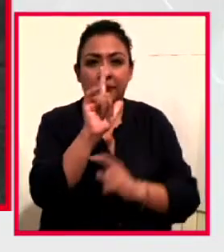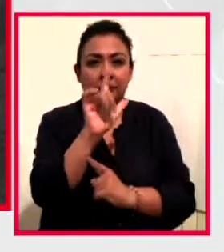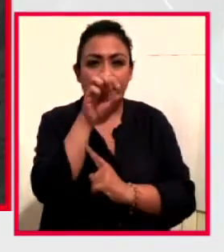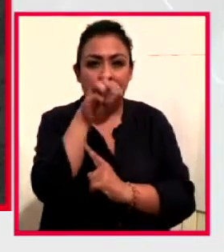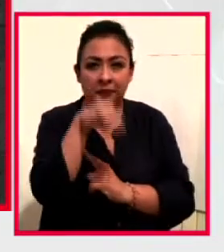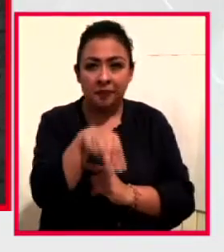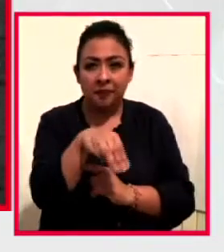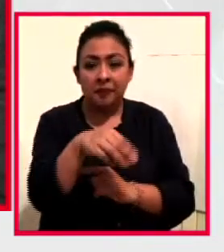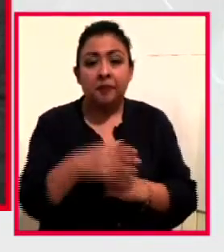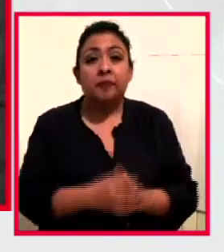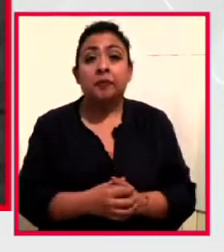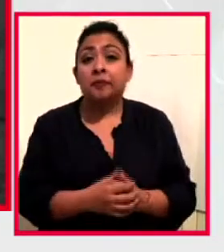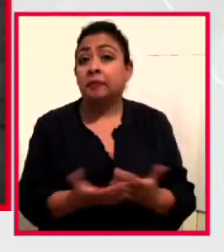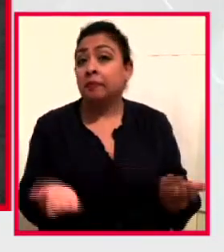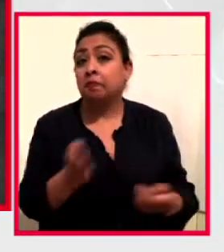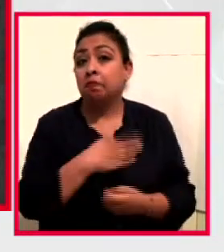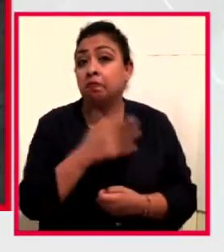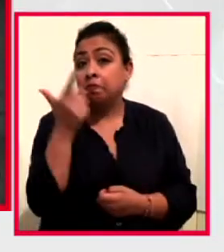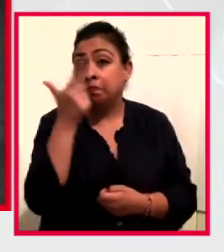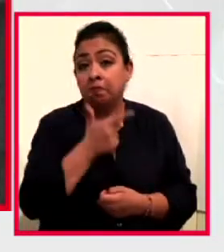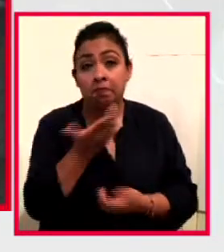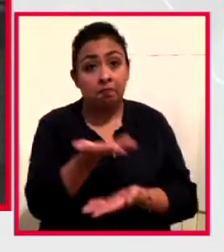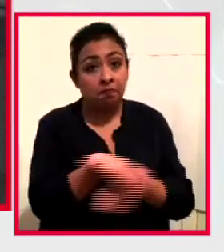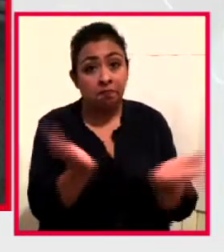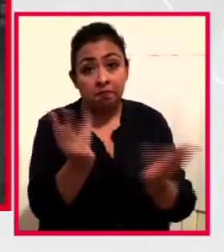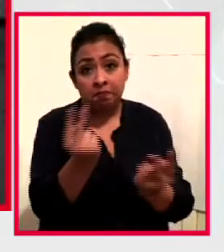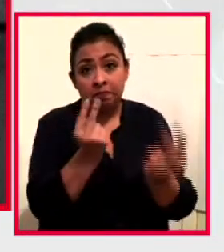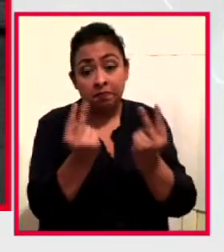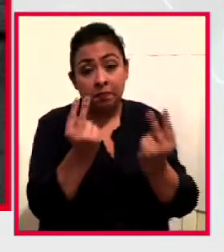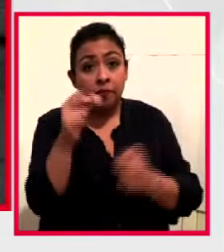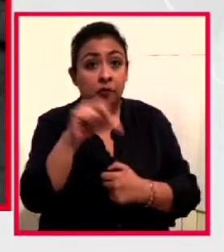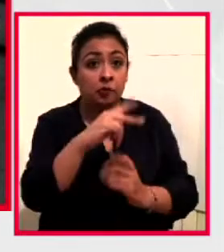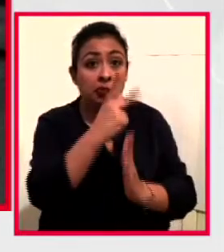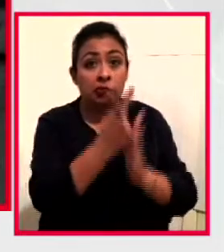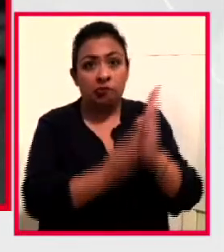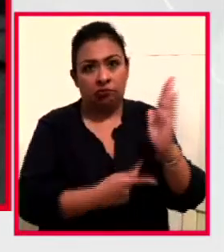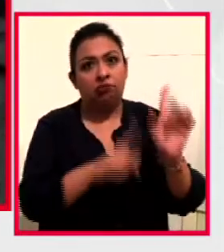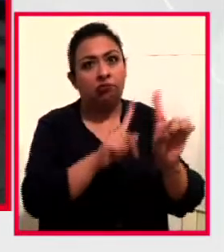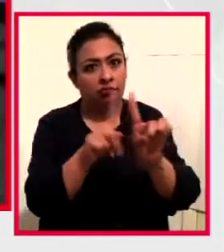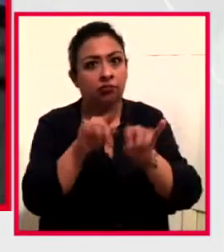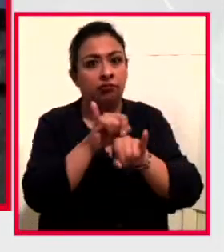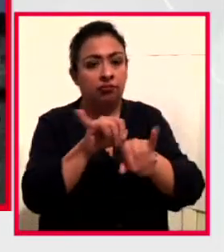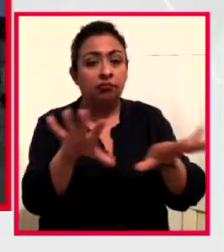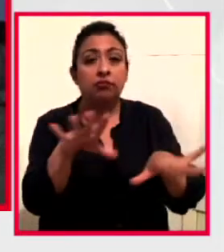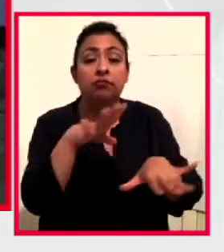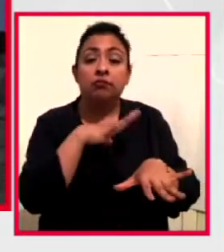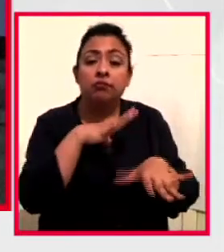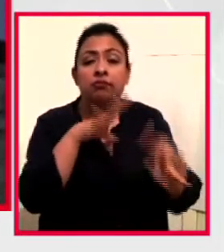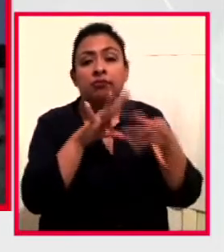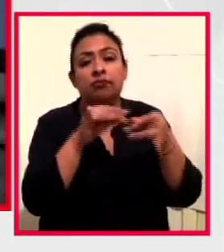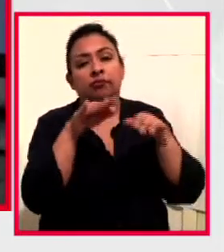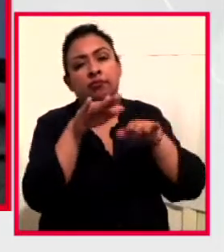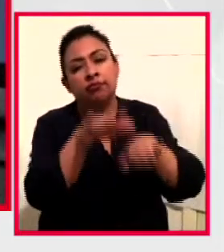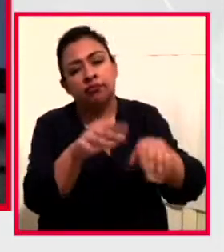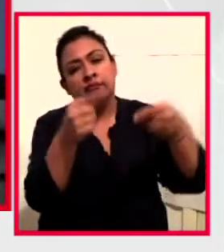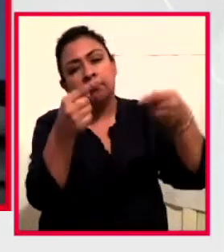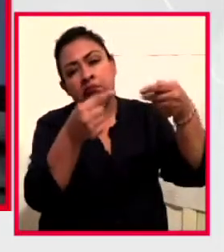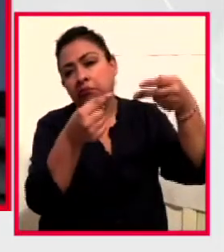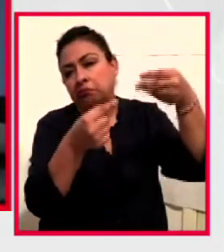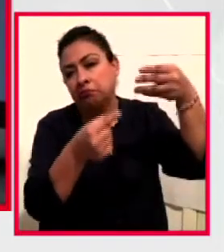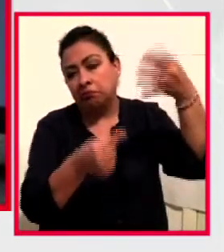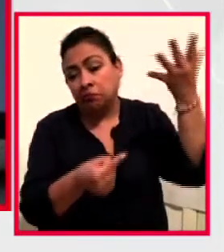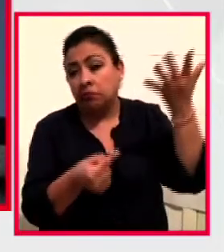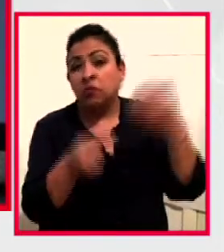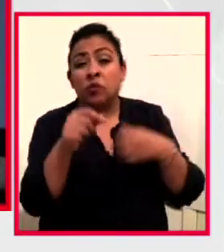mexicana. Y muy buenas noches a todos ustedes. Hoy tenemos un programa muy variado, donde estaremos abordando varios temas. ¿Qué hacer